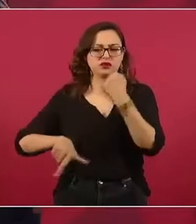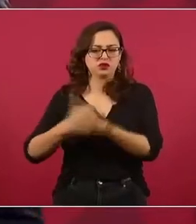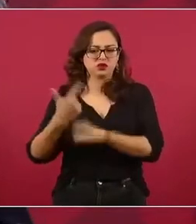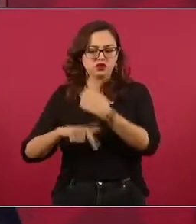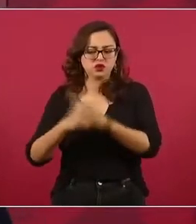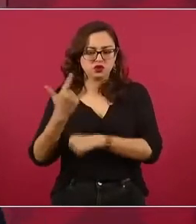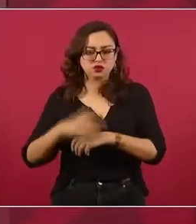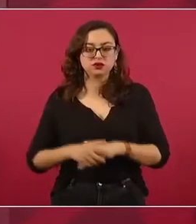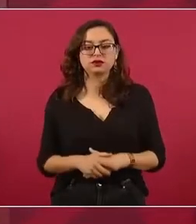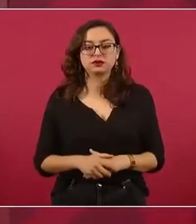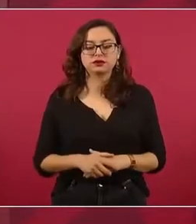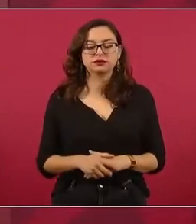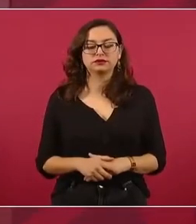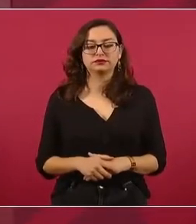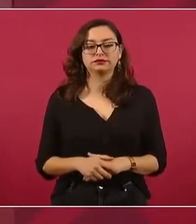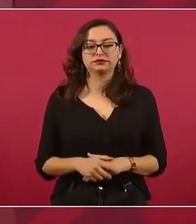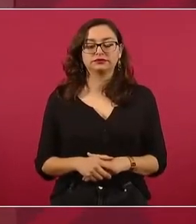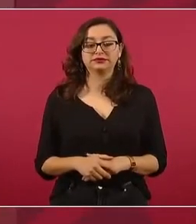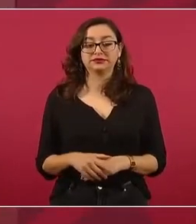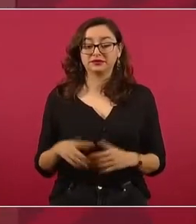en el 88.